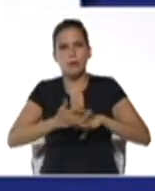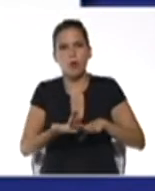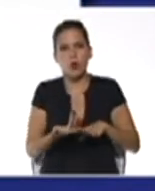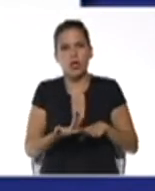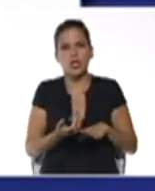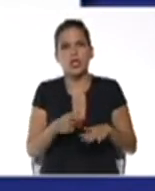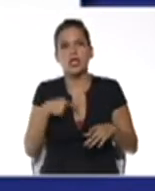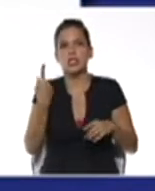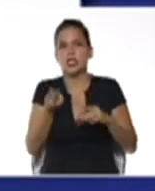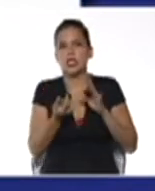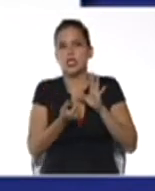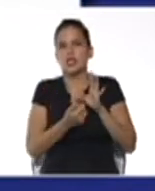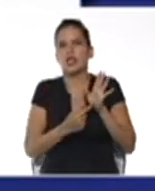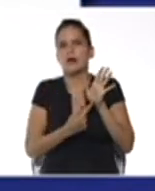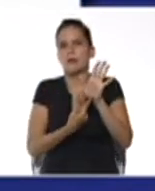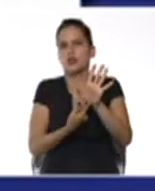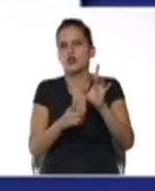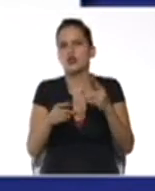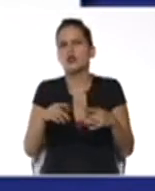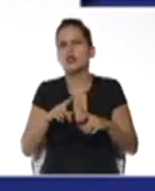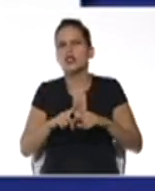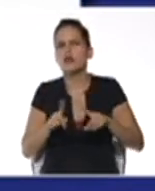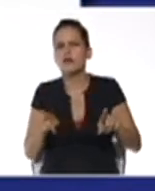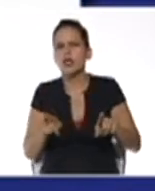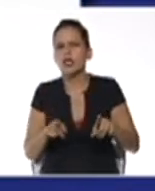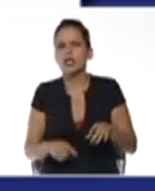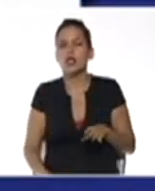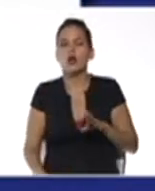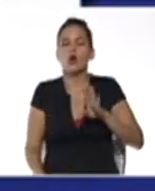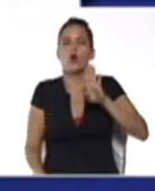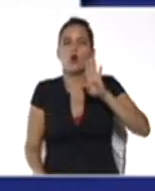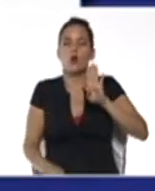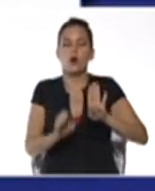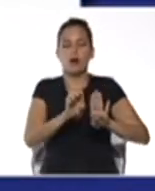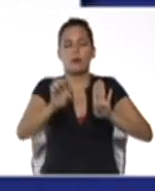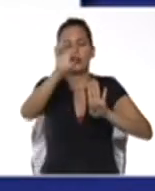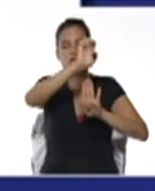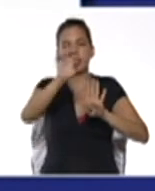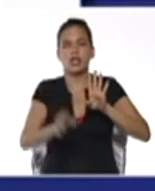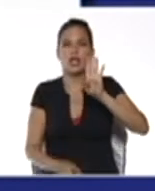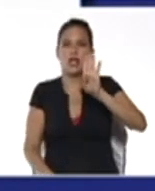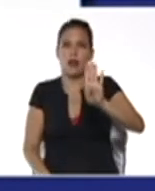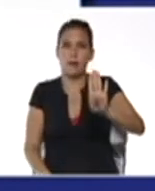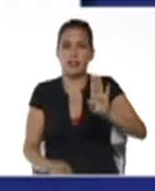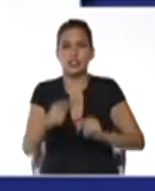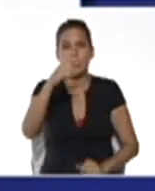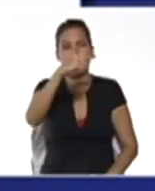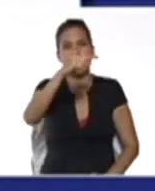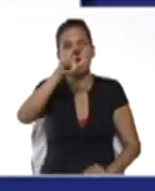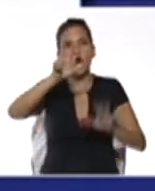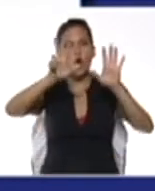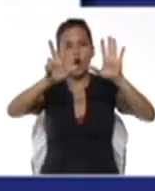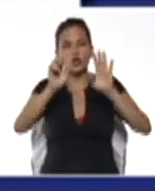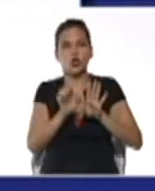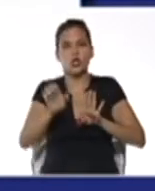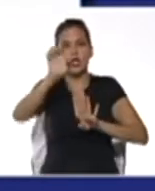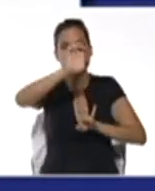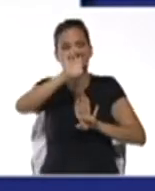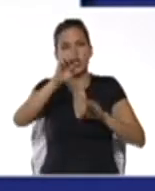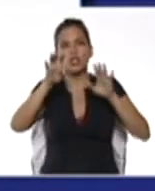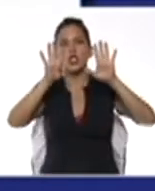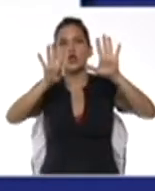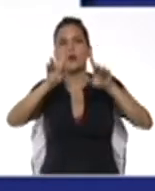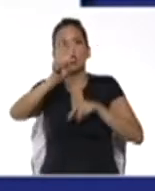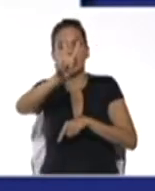distintas. La primera, una potencia en la que la base es menos 8 y el exponente es 92,